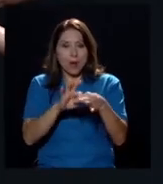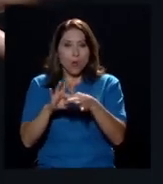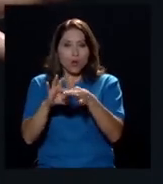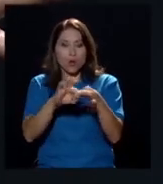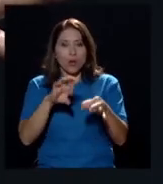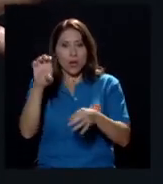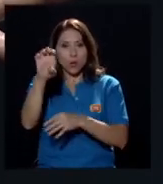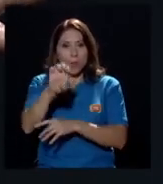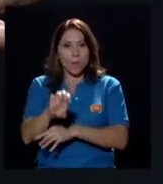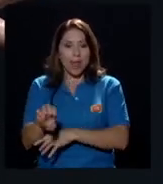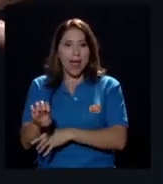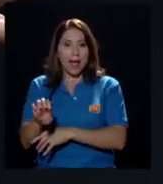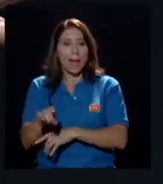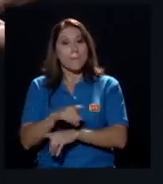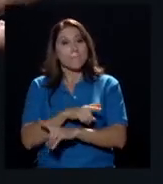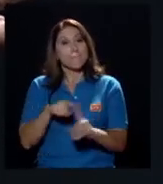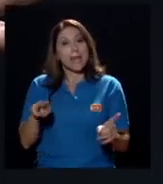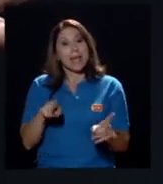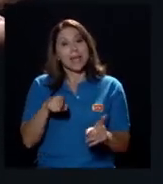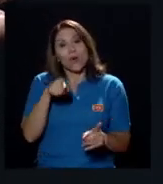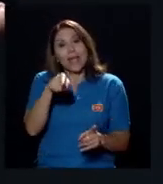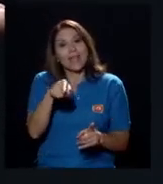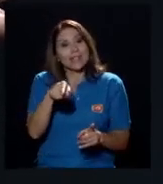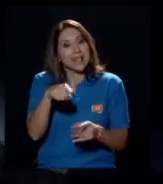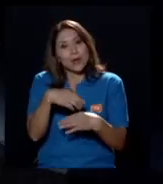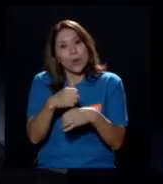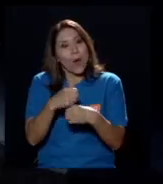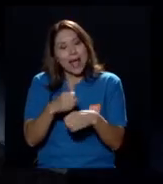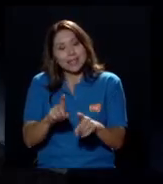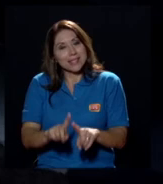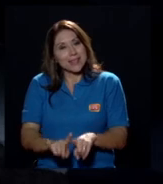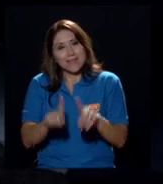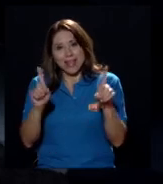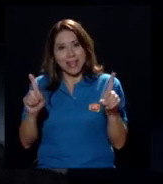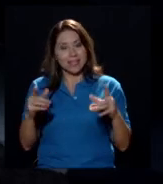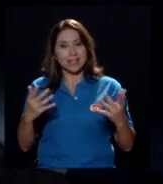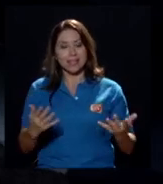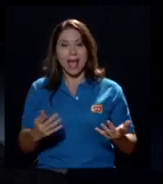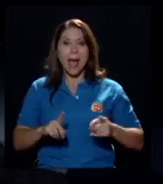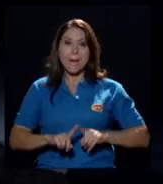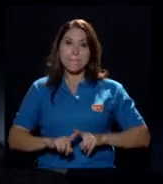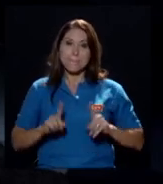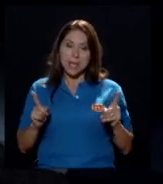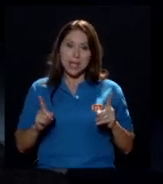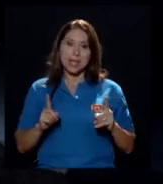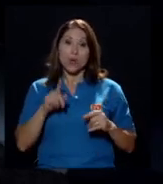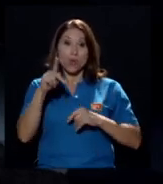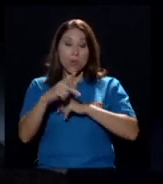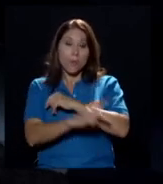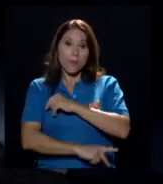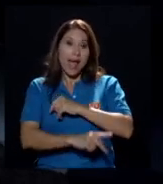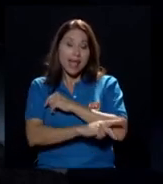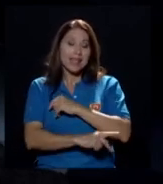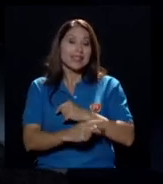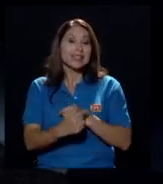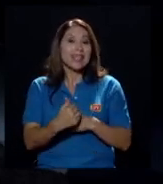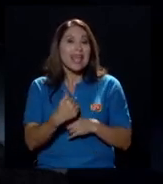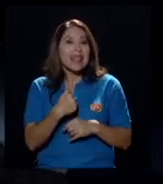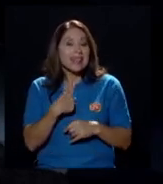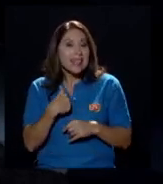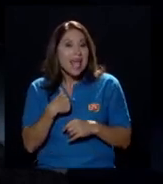que menos diferencia hace pero hay un país que tiene un pedacito